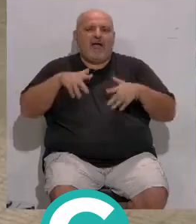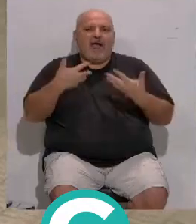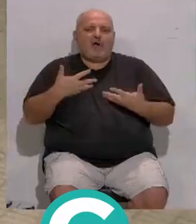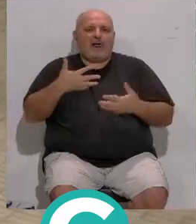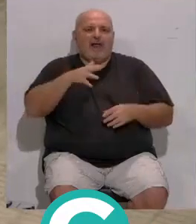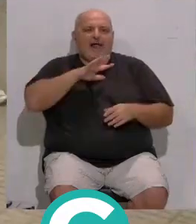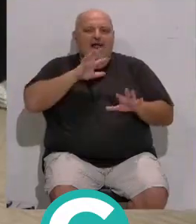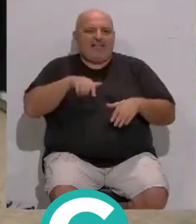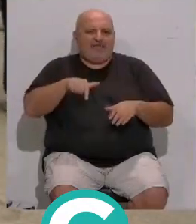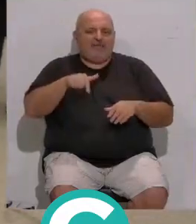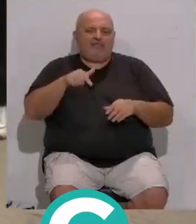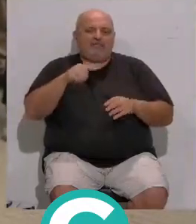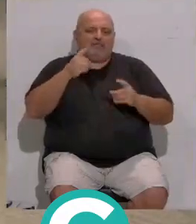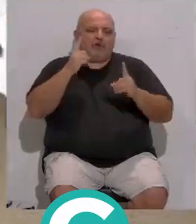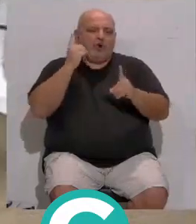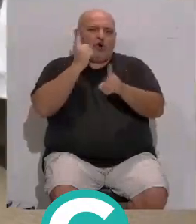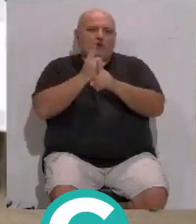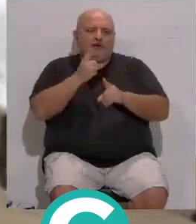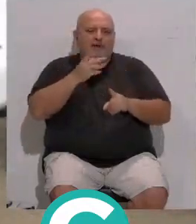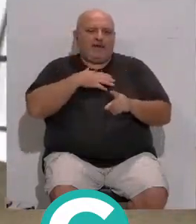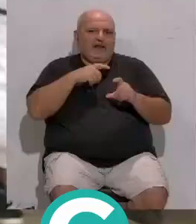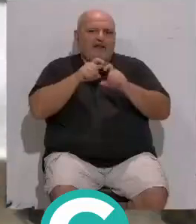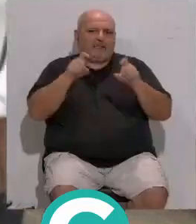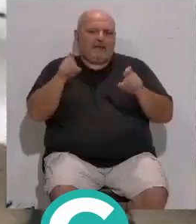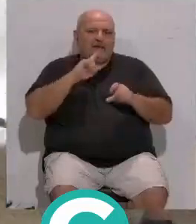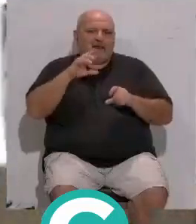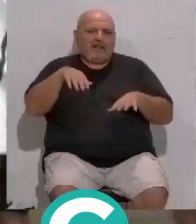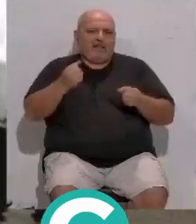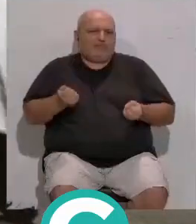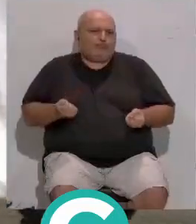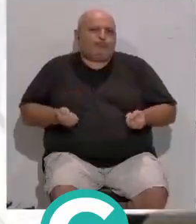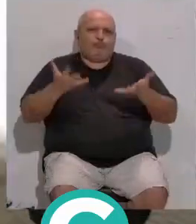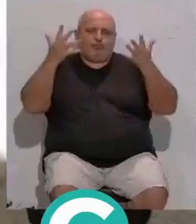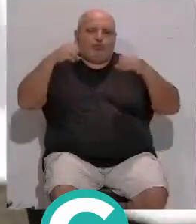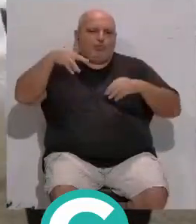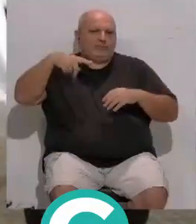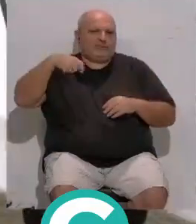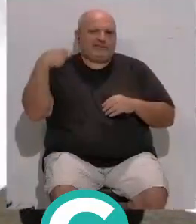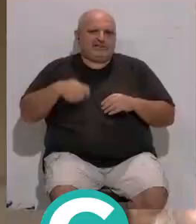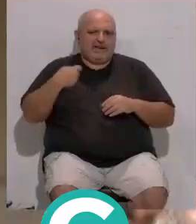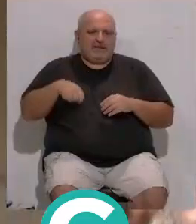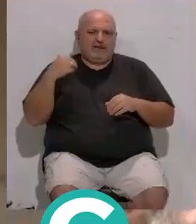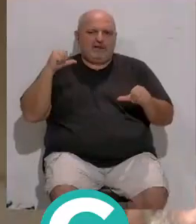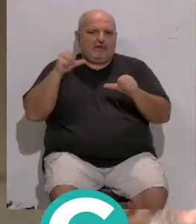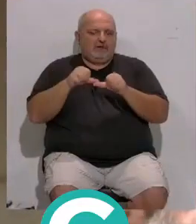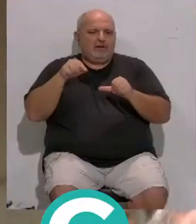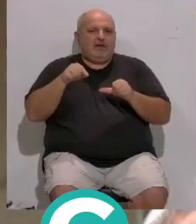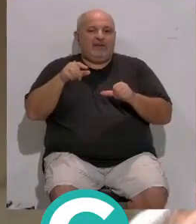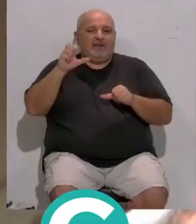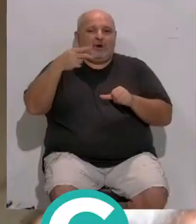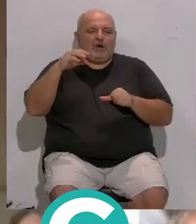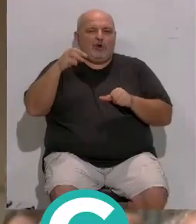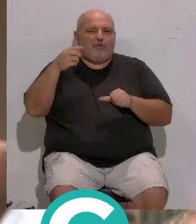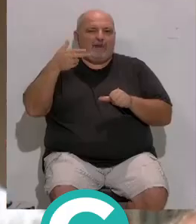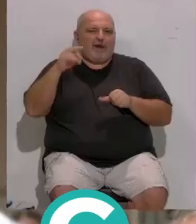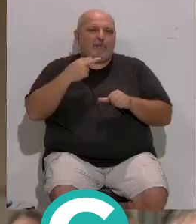Cádiz... ...se han movilizado frente a la empresa municipal... ...ante la subida del precio... ...la factura de la luz en los últimos meses. Eugenio Belgrano,